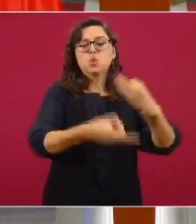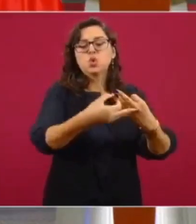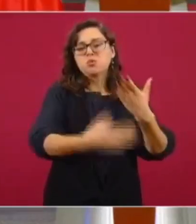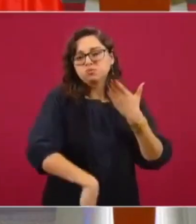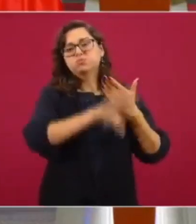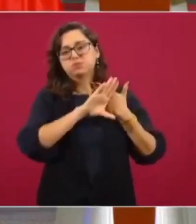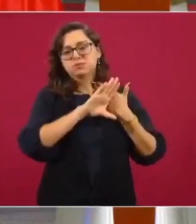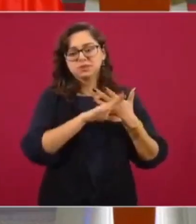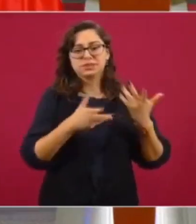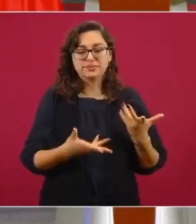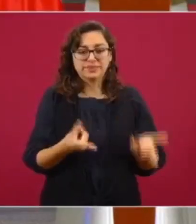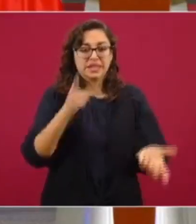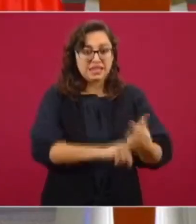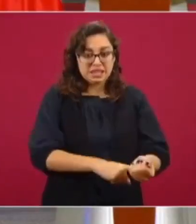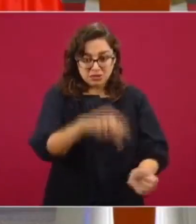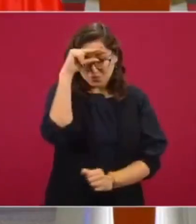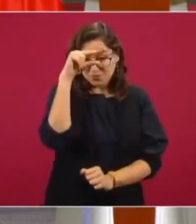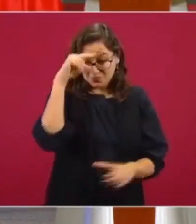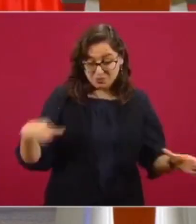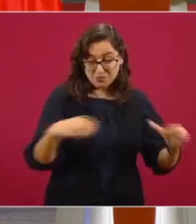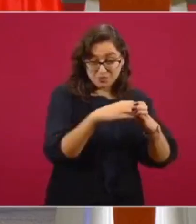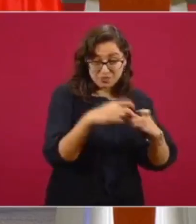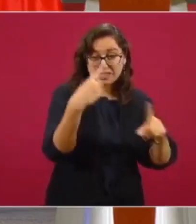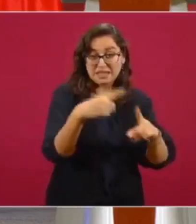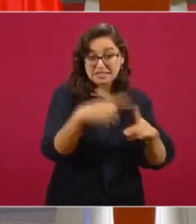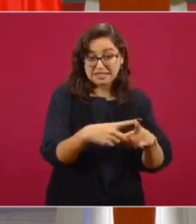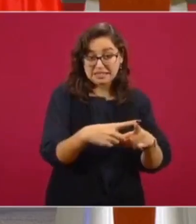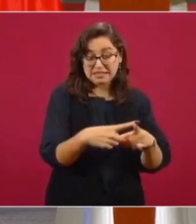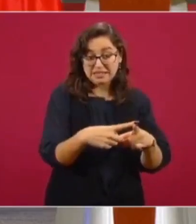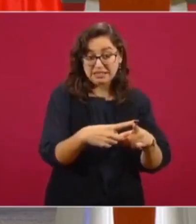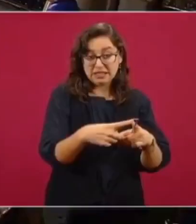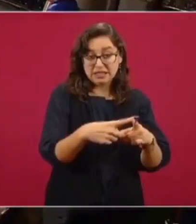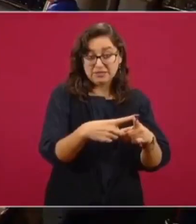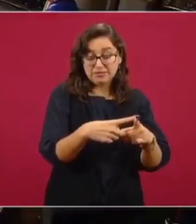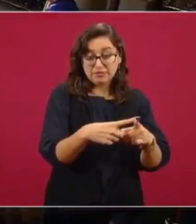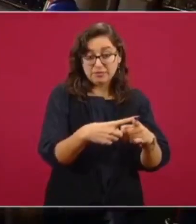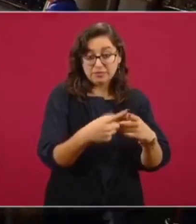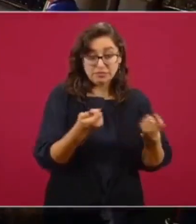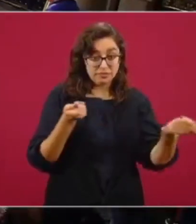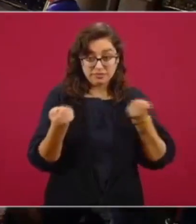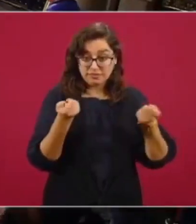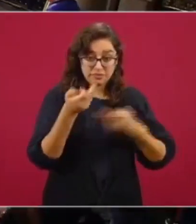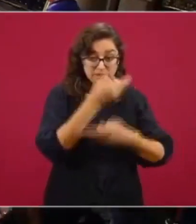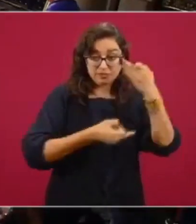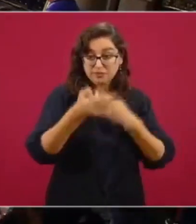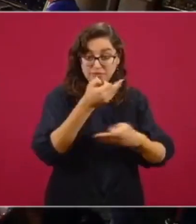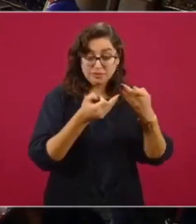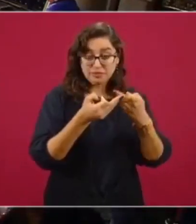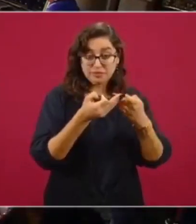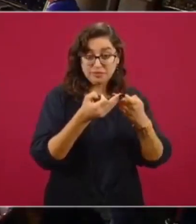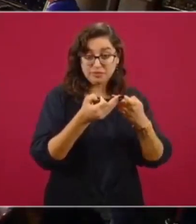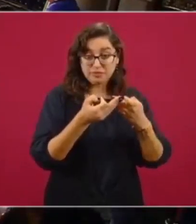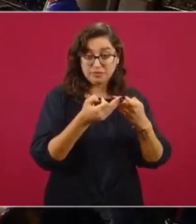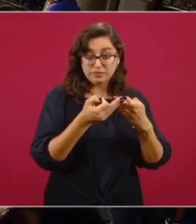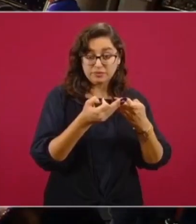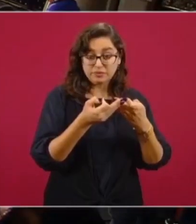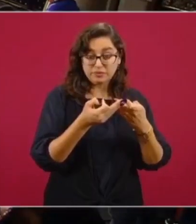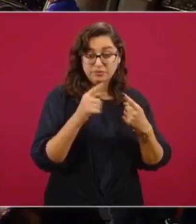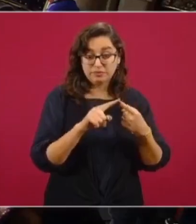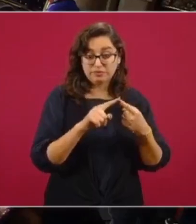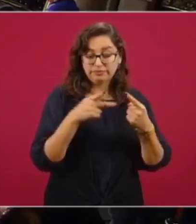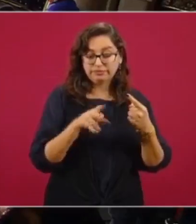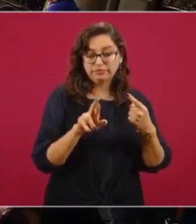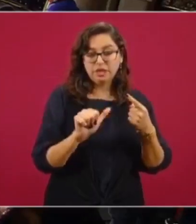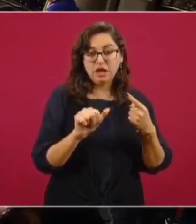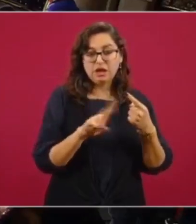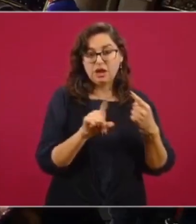se habla de que los asesores intelectuales, los que están conduciendo toda la estrategia son Enrique